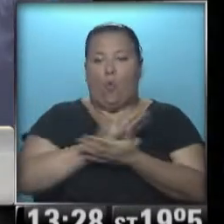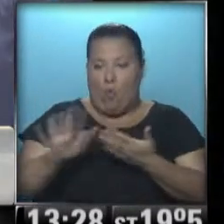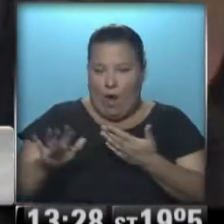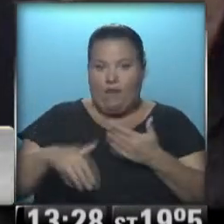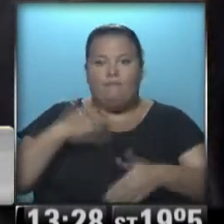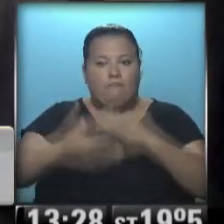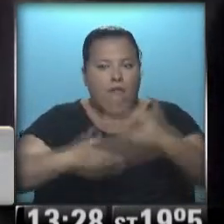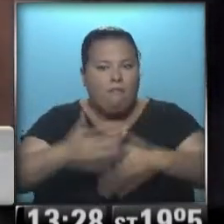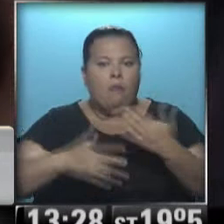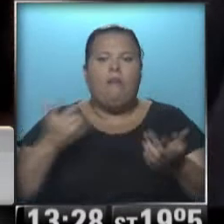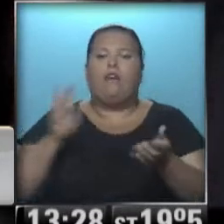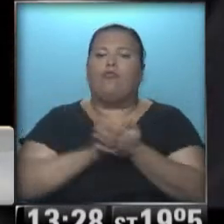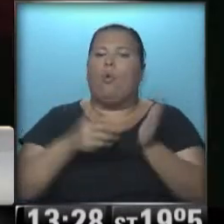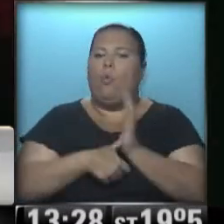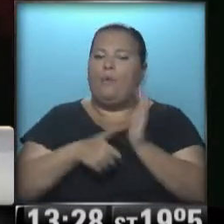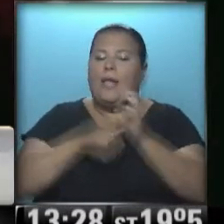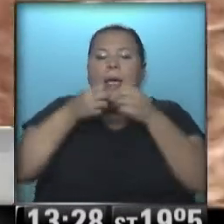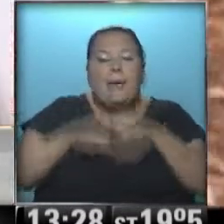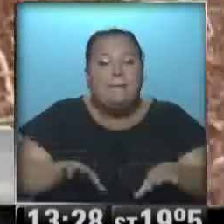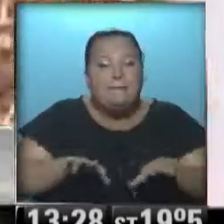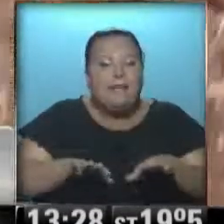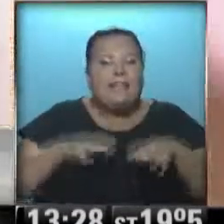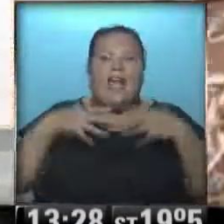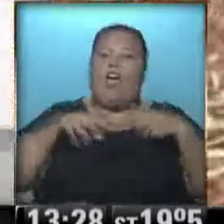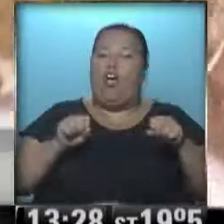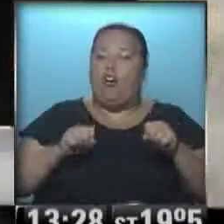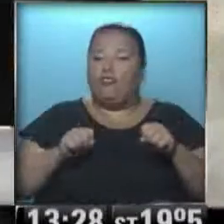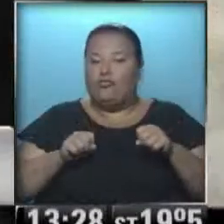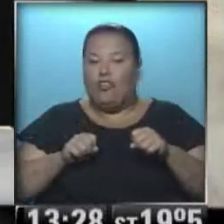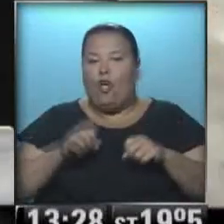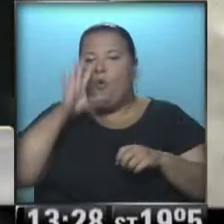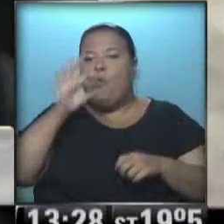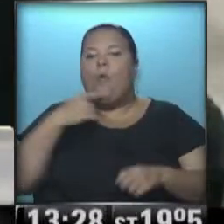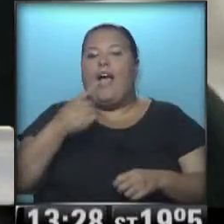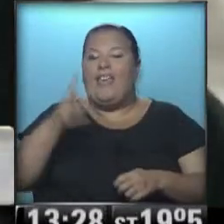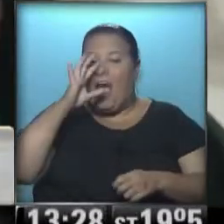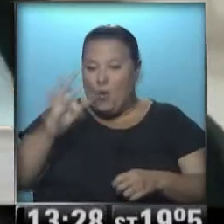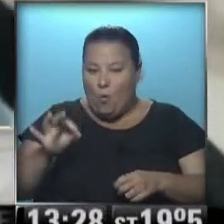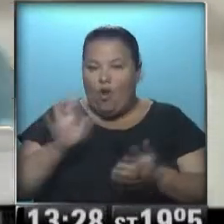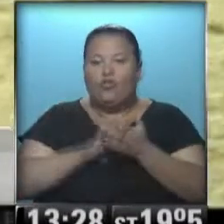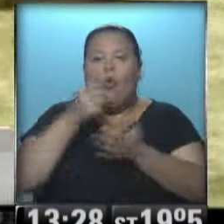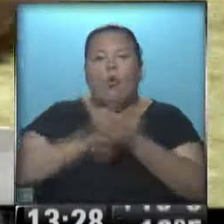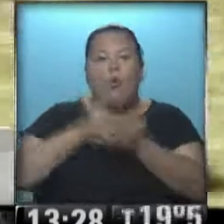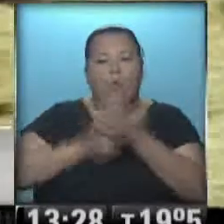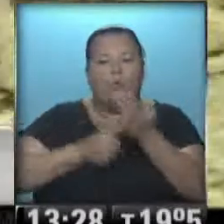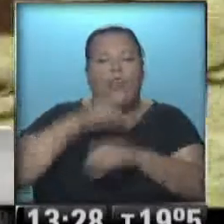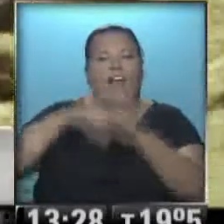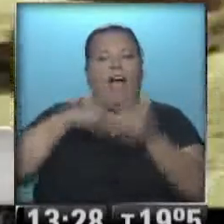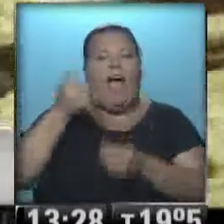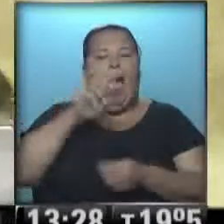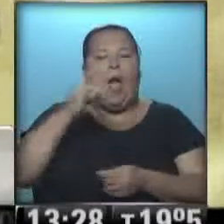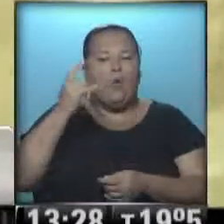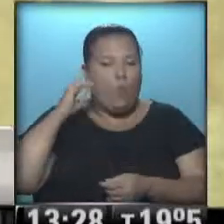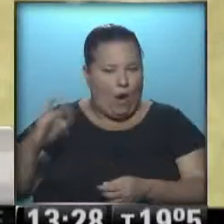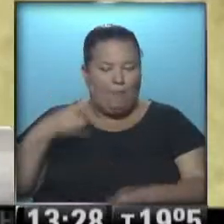creciente producción de documental que comenzó con el hallazgo, obviamente, de Nunca digas nunca, que refiere a toda la lucha de la familia de Luciano Arruga. Esto es